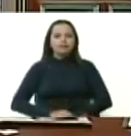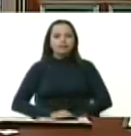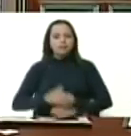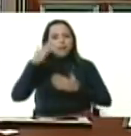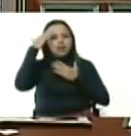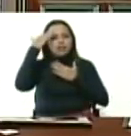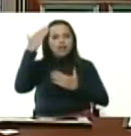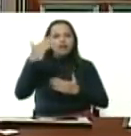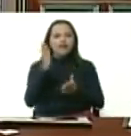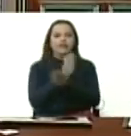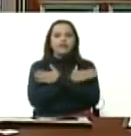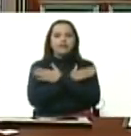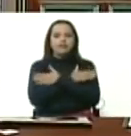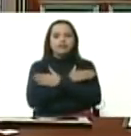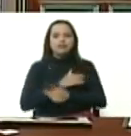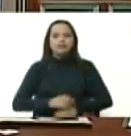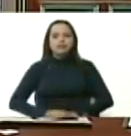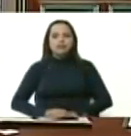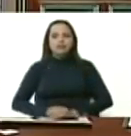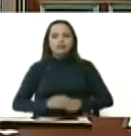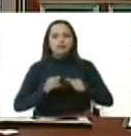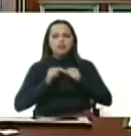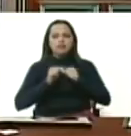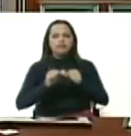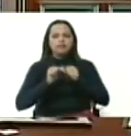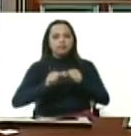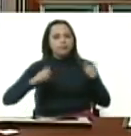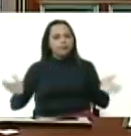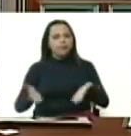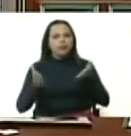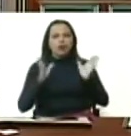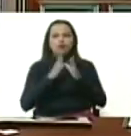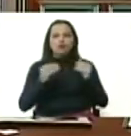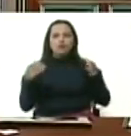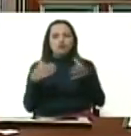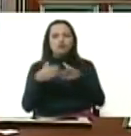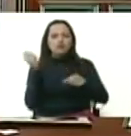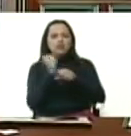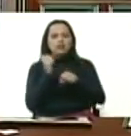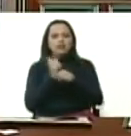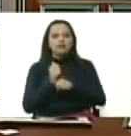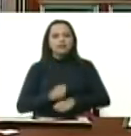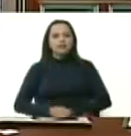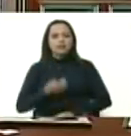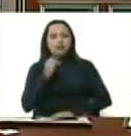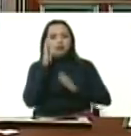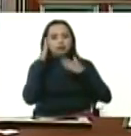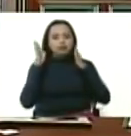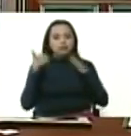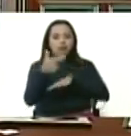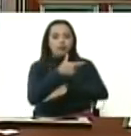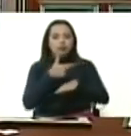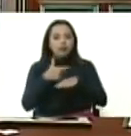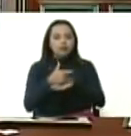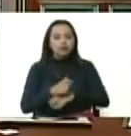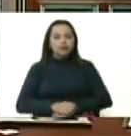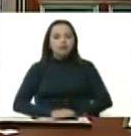saludo los felicito que sigan avanzando con todos los sectores productivos estar pendiente gobernadora